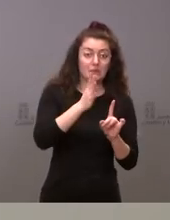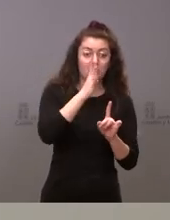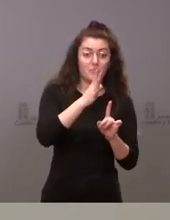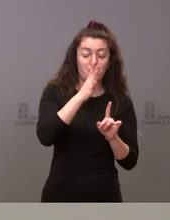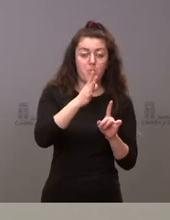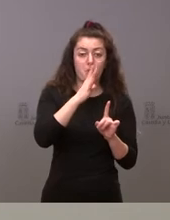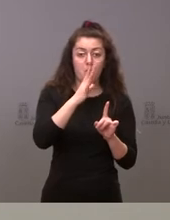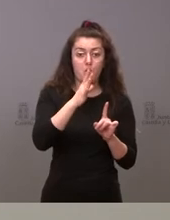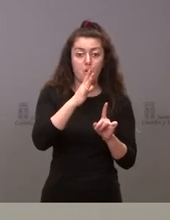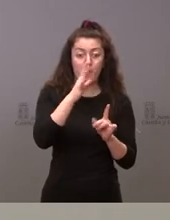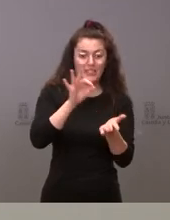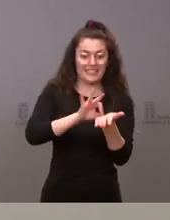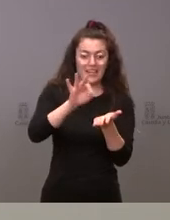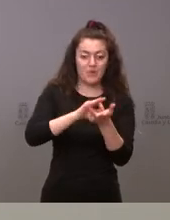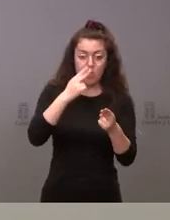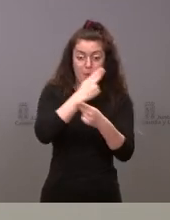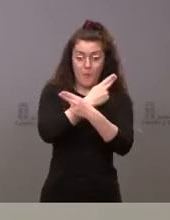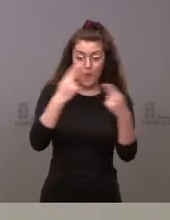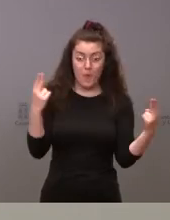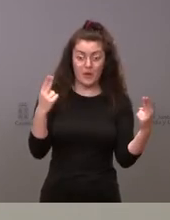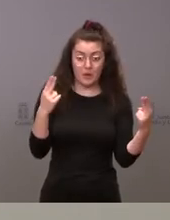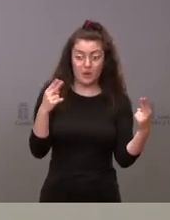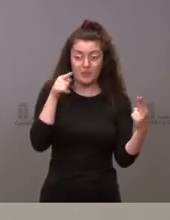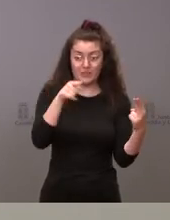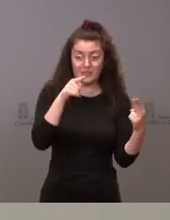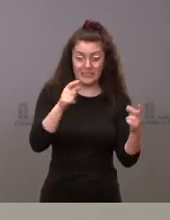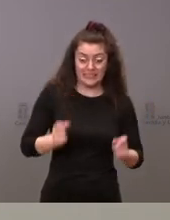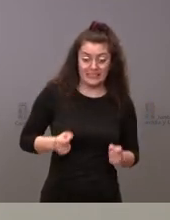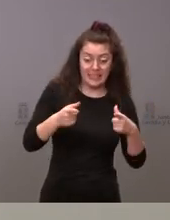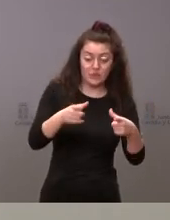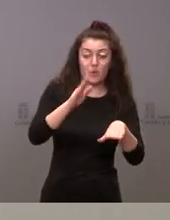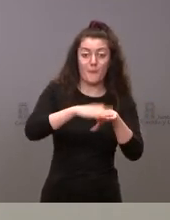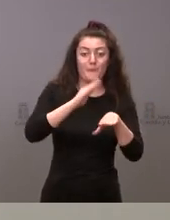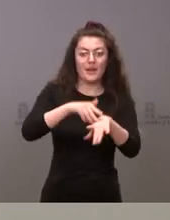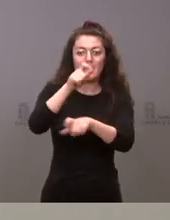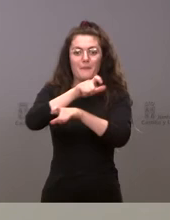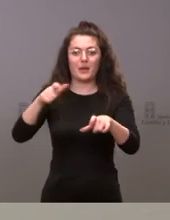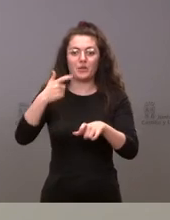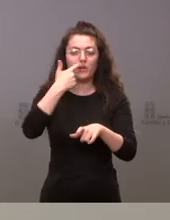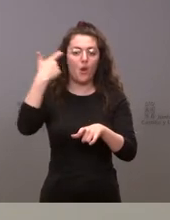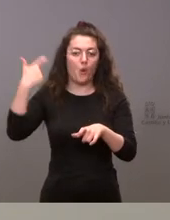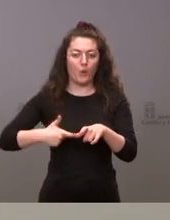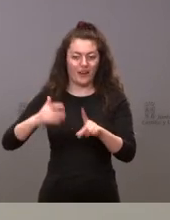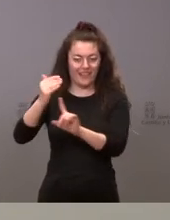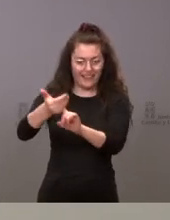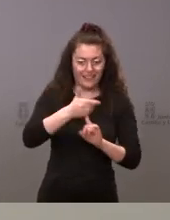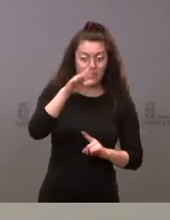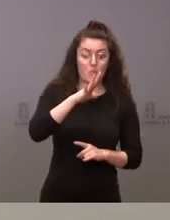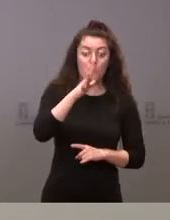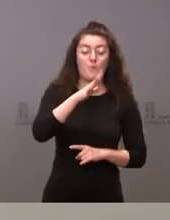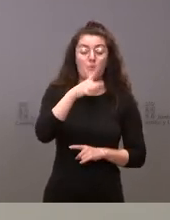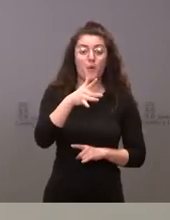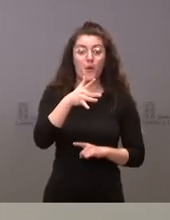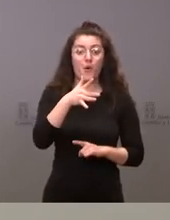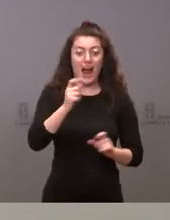prestaciones a personas procedentes de Ucrania desplazadas ¿por qué? porque la mayor parte de ese coste va a recaer sobre las